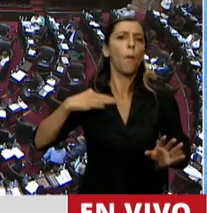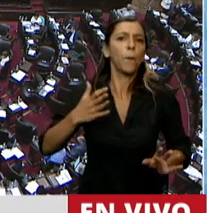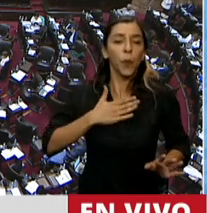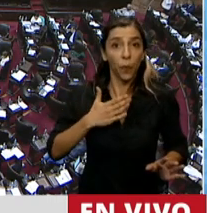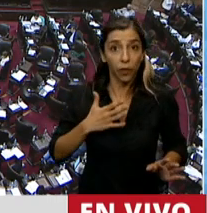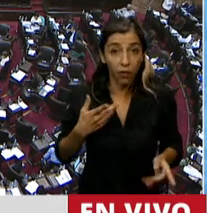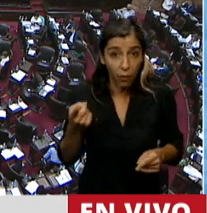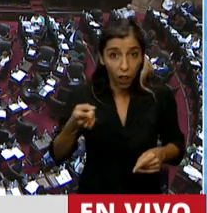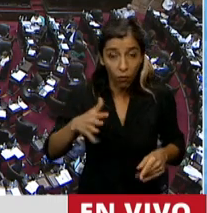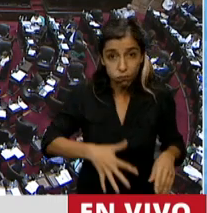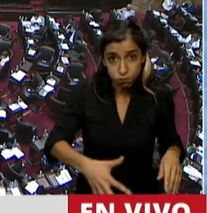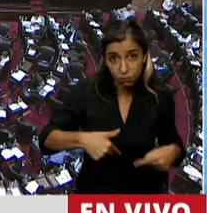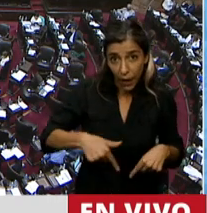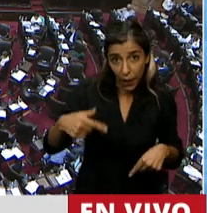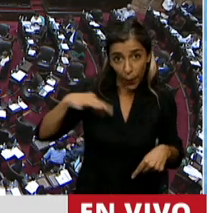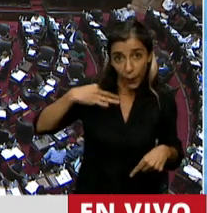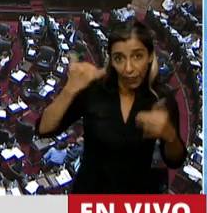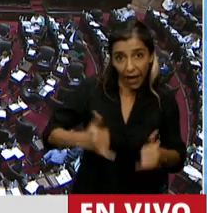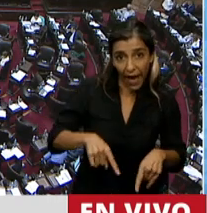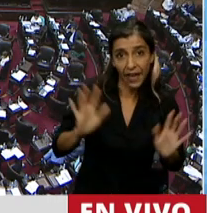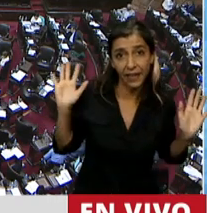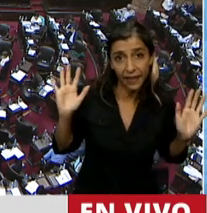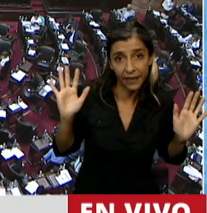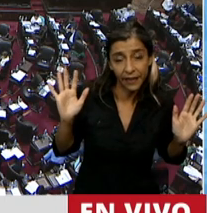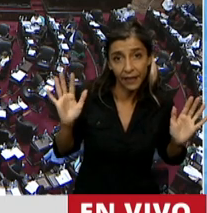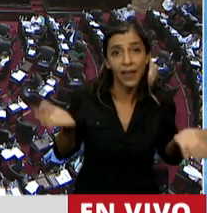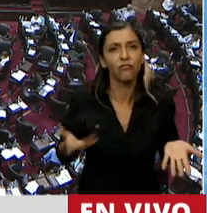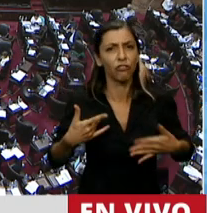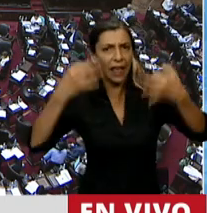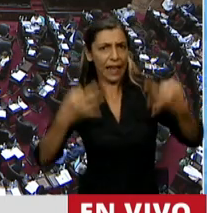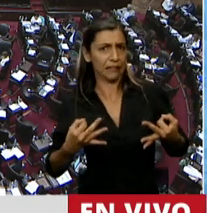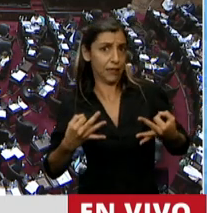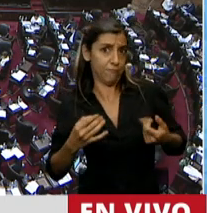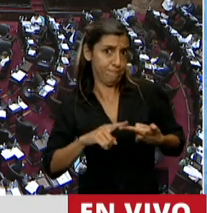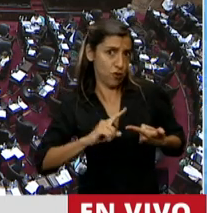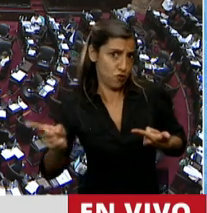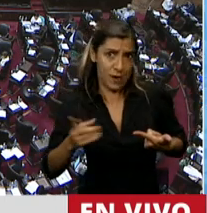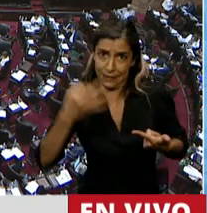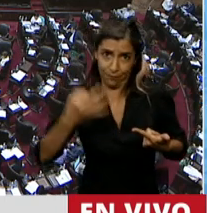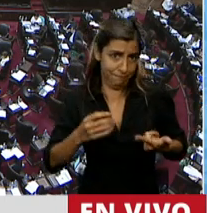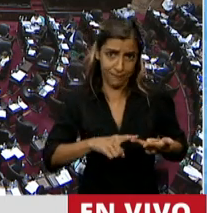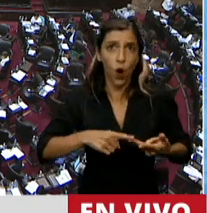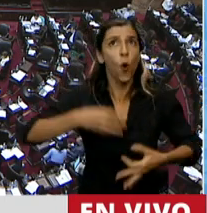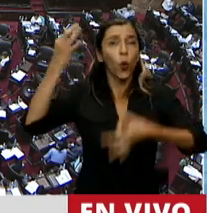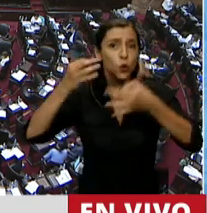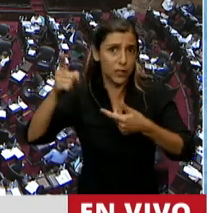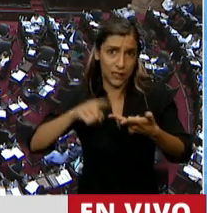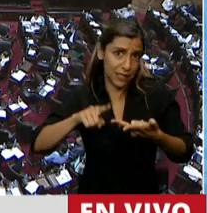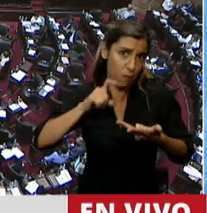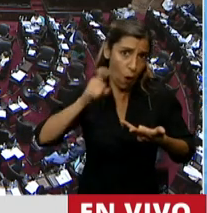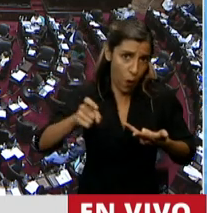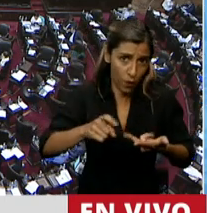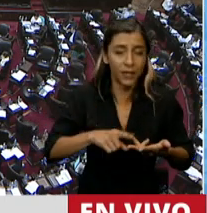Reprobable desde todos los puntos de vista, del ético al jurídico. Abortar es